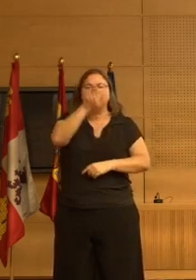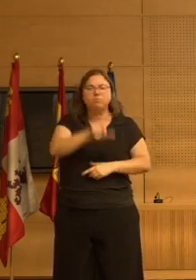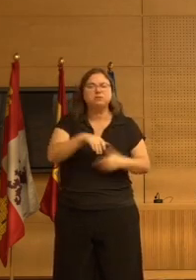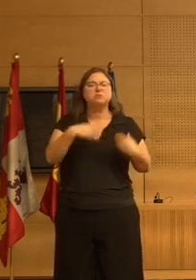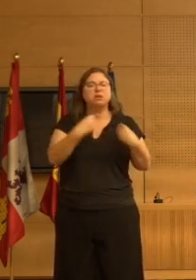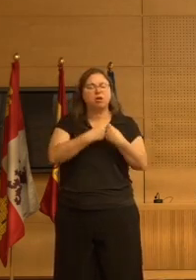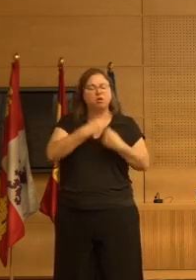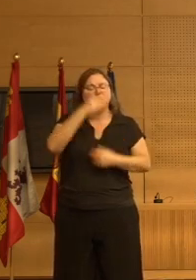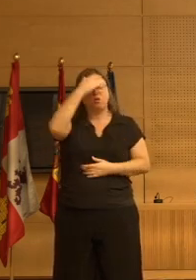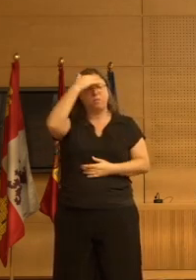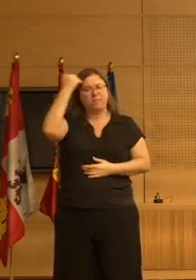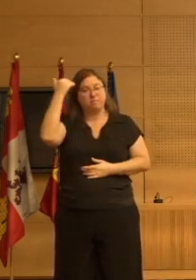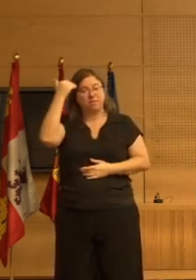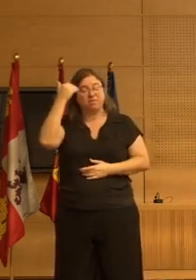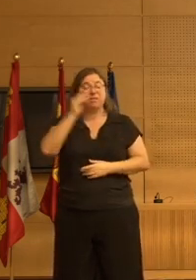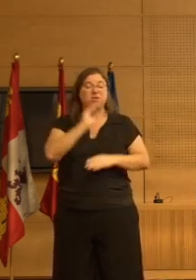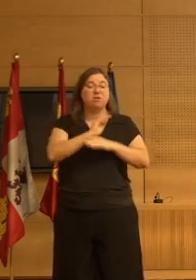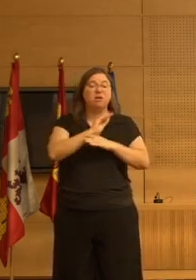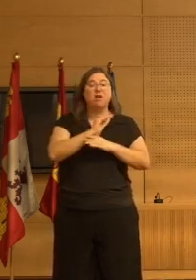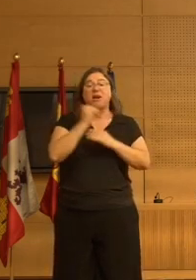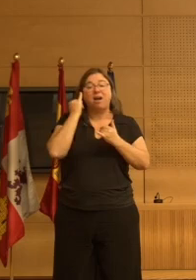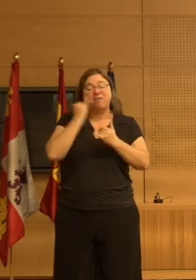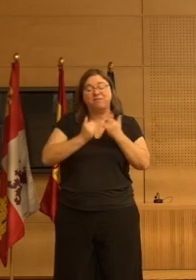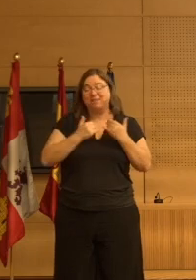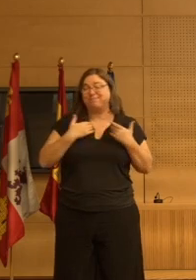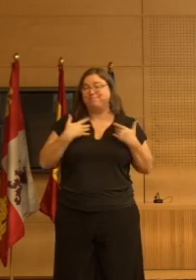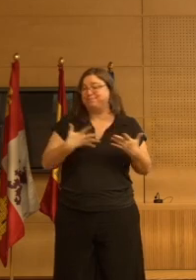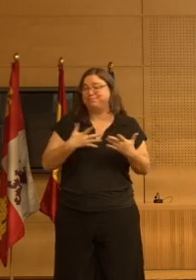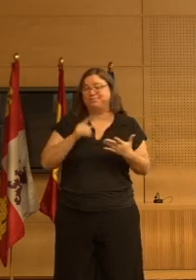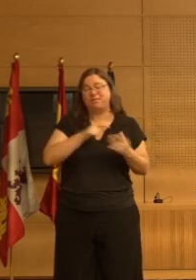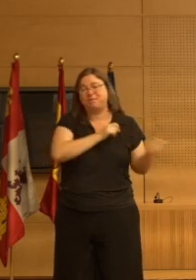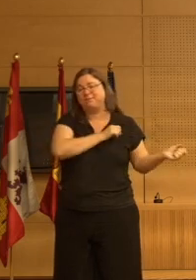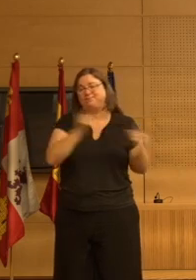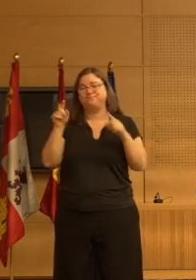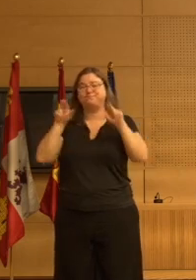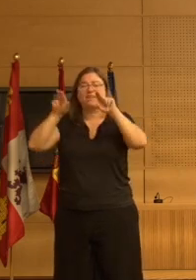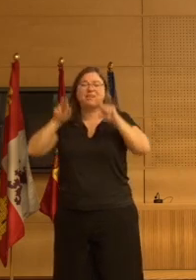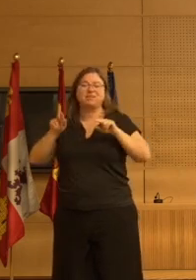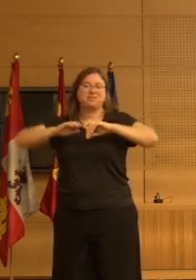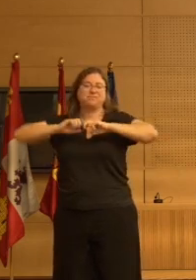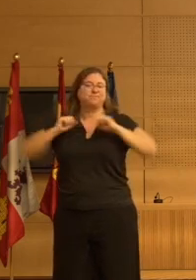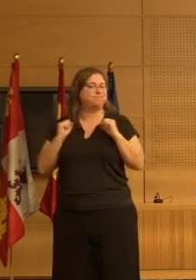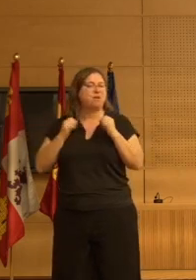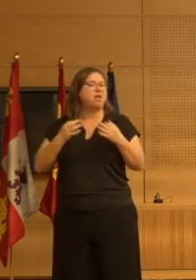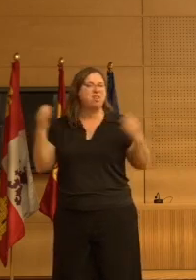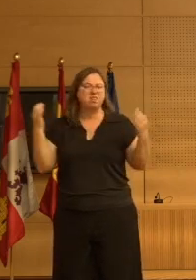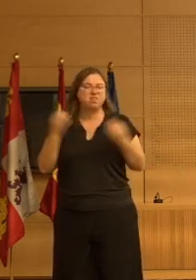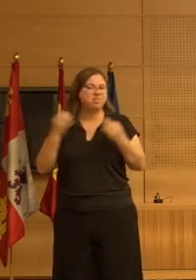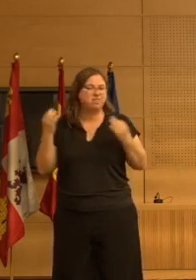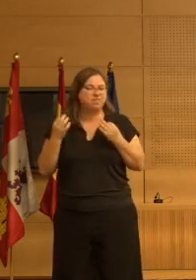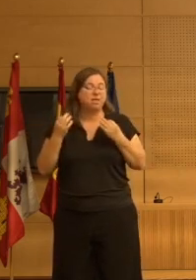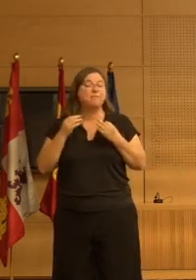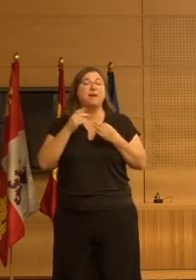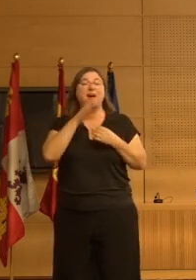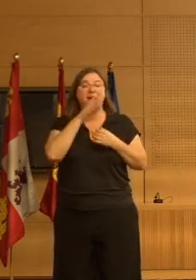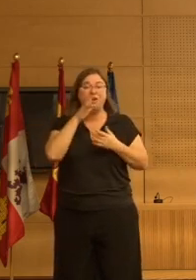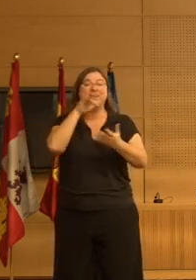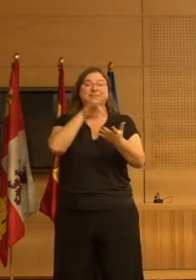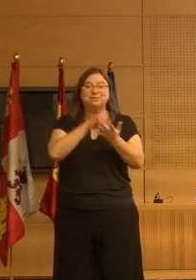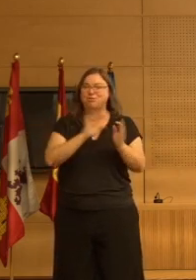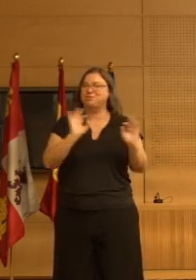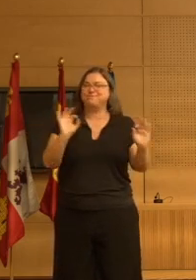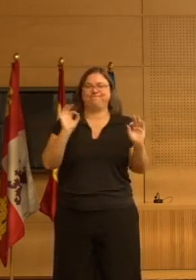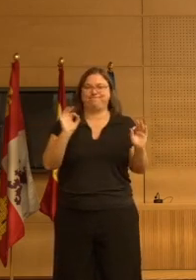precipitan la institucionalización, nosotros ahora estamos en el otro lado, recibiendo a este elefante que se acerca,